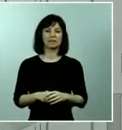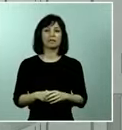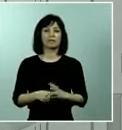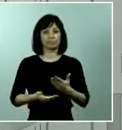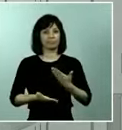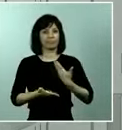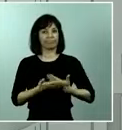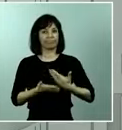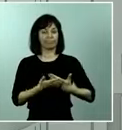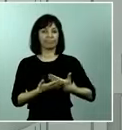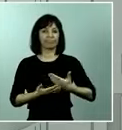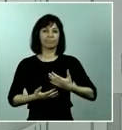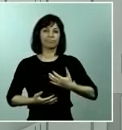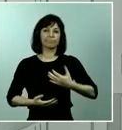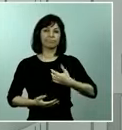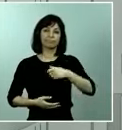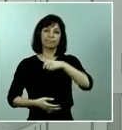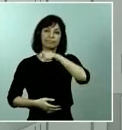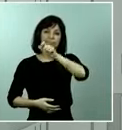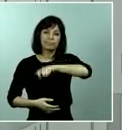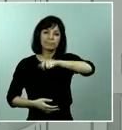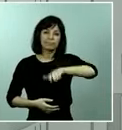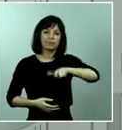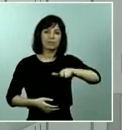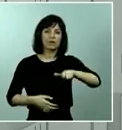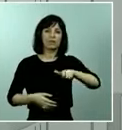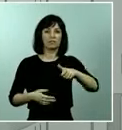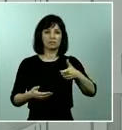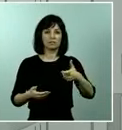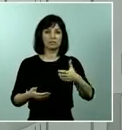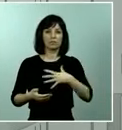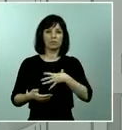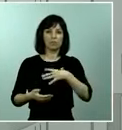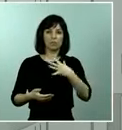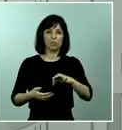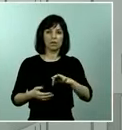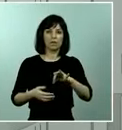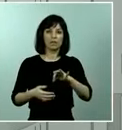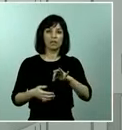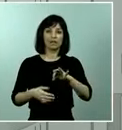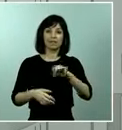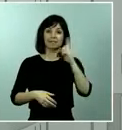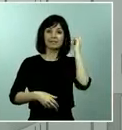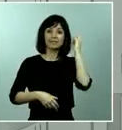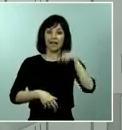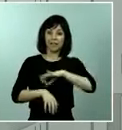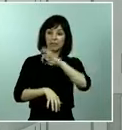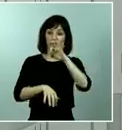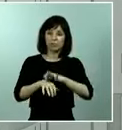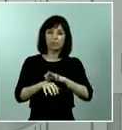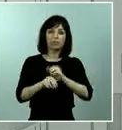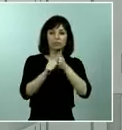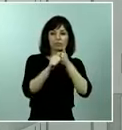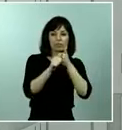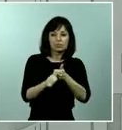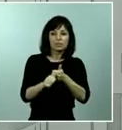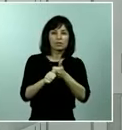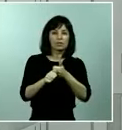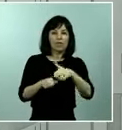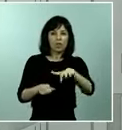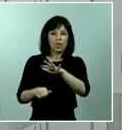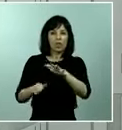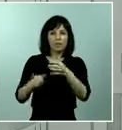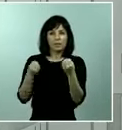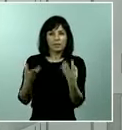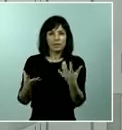se pueda garantizar la localización y seguimiento de los contactos de los casos diagnosticados positivamente para que también sean evaluados.